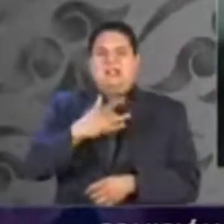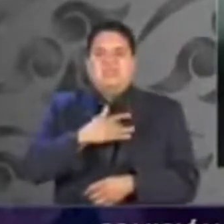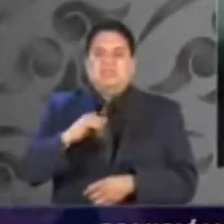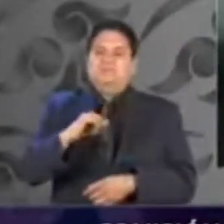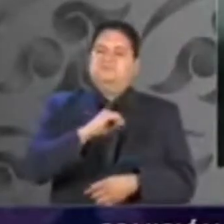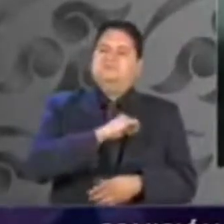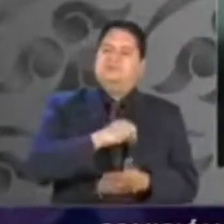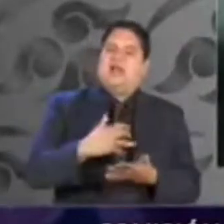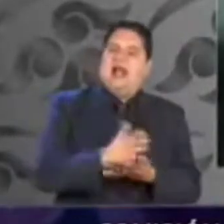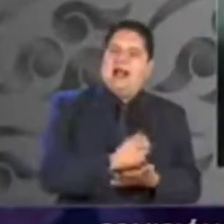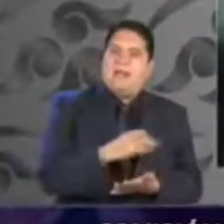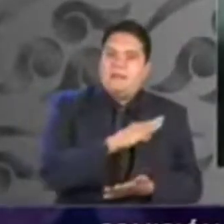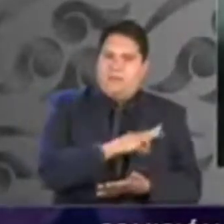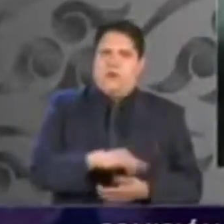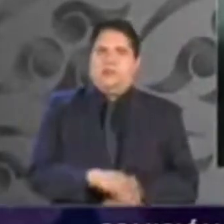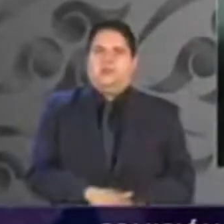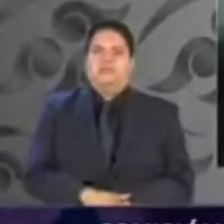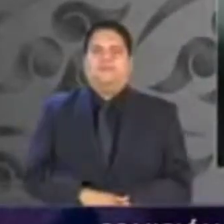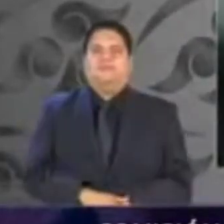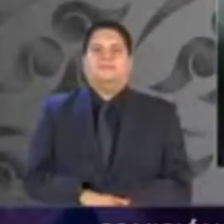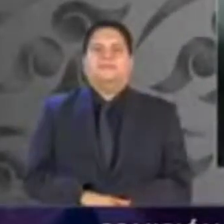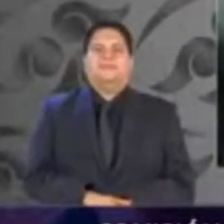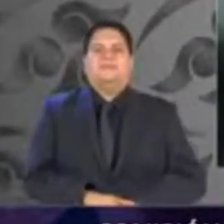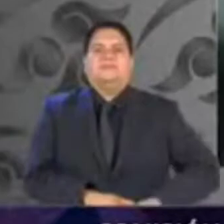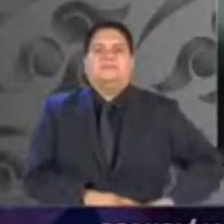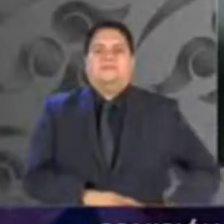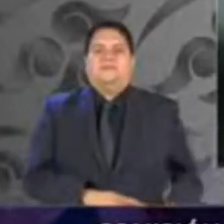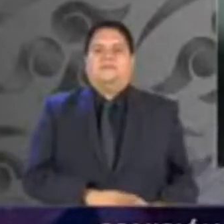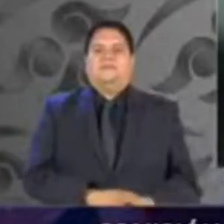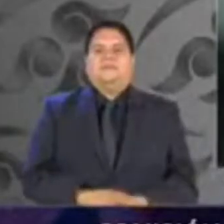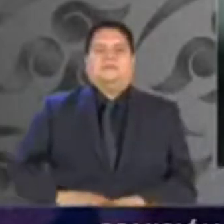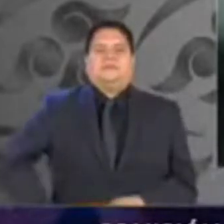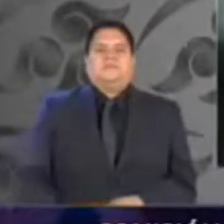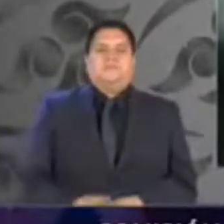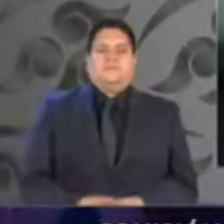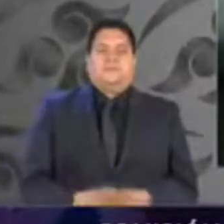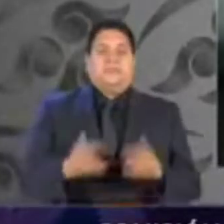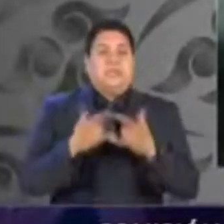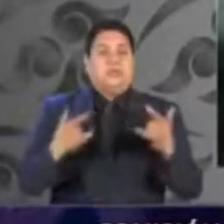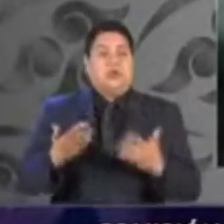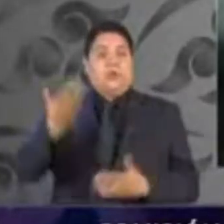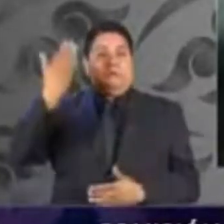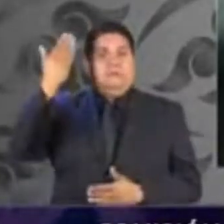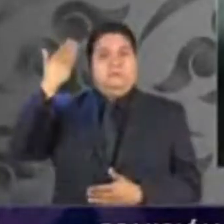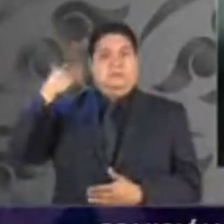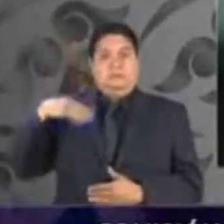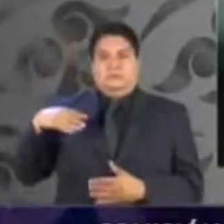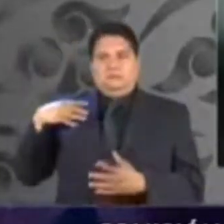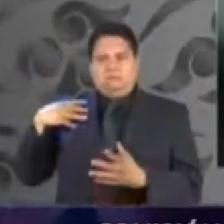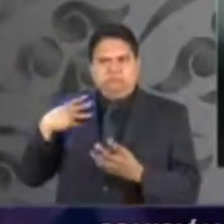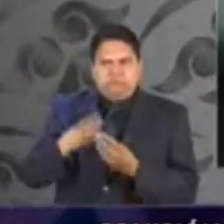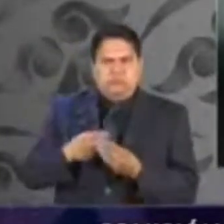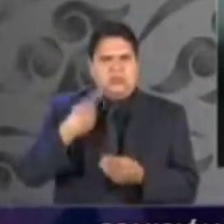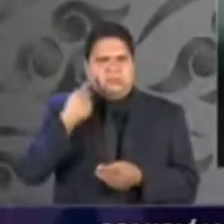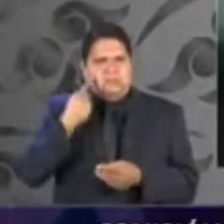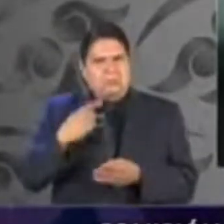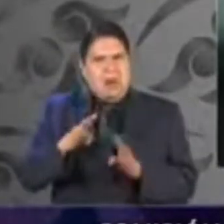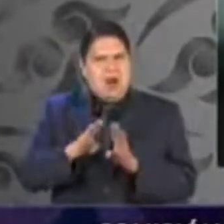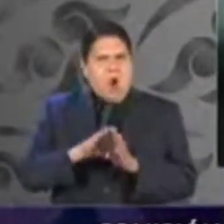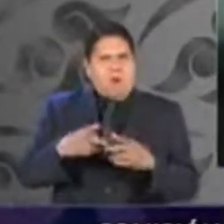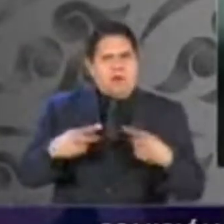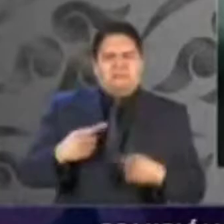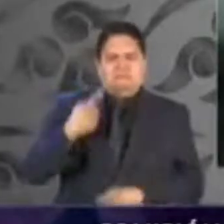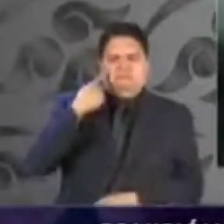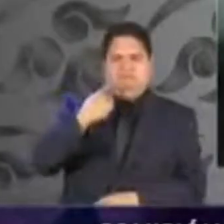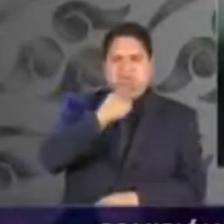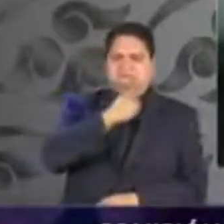sus propios intereses. La historia nos ha demostrado que la discrecionalidad es otra forma de resistencia al